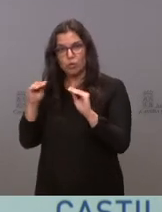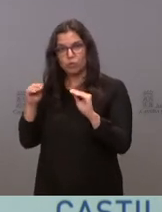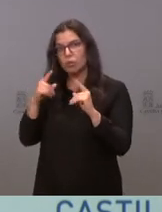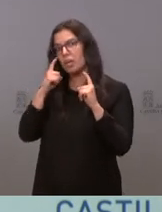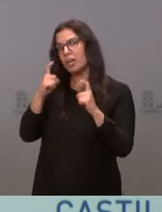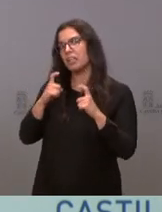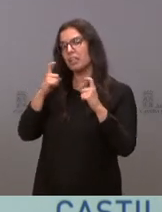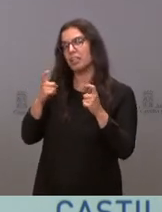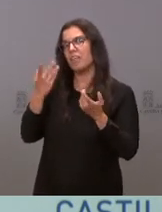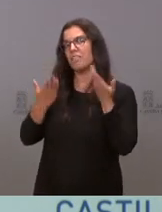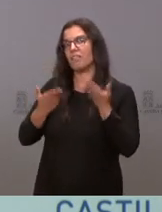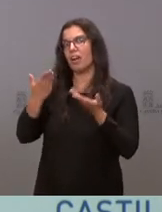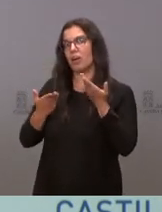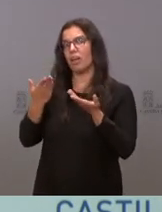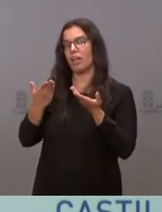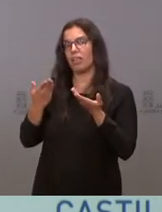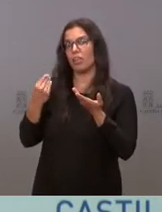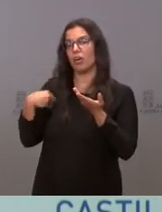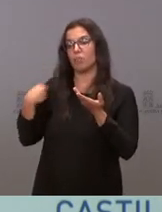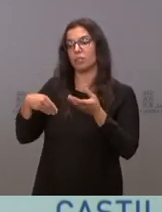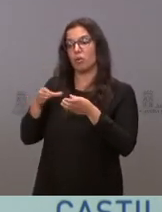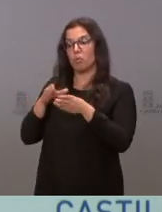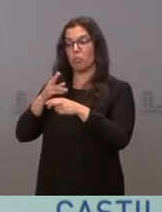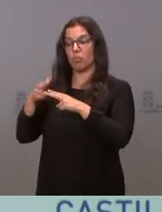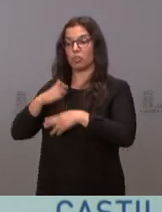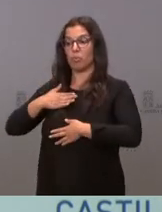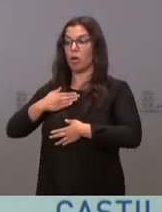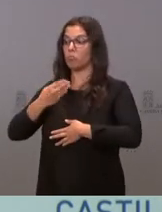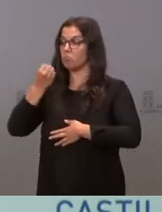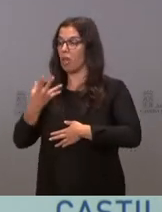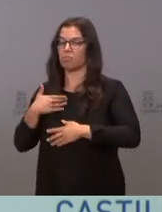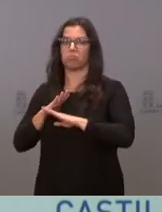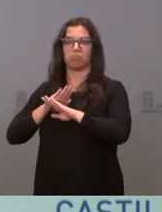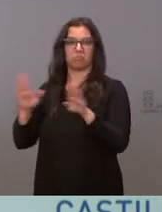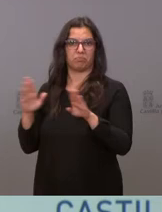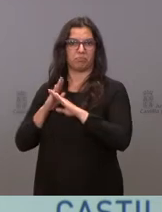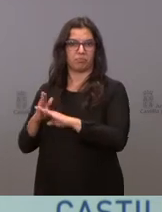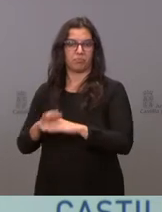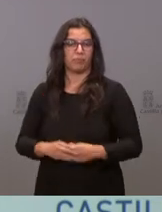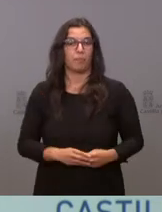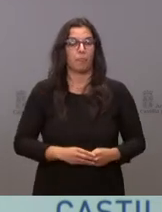una buena valoración por parte de los propios partidos. Un buen gobierno de coalición